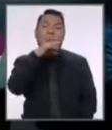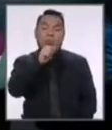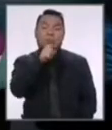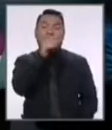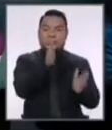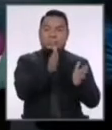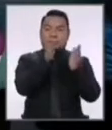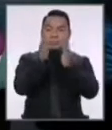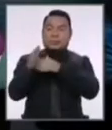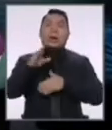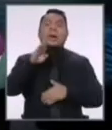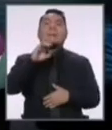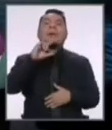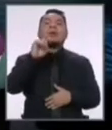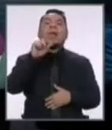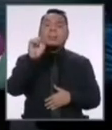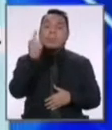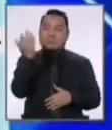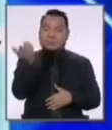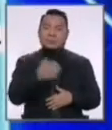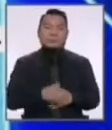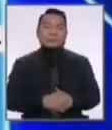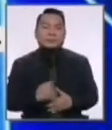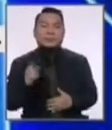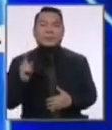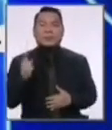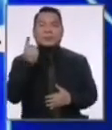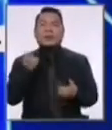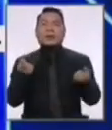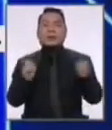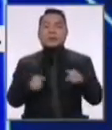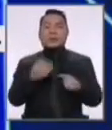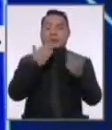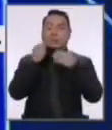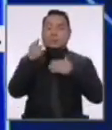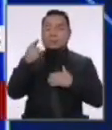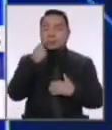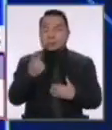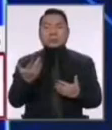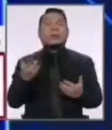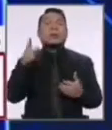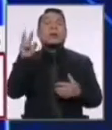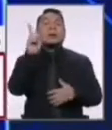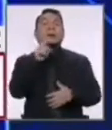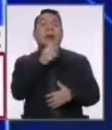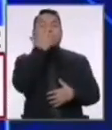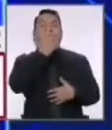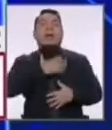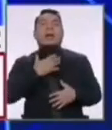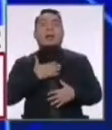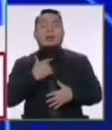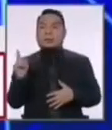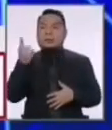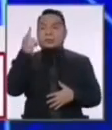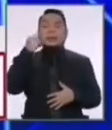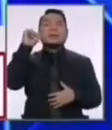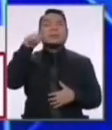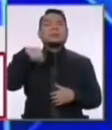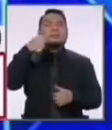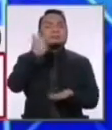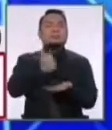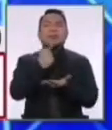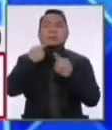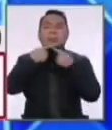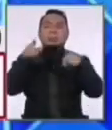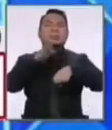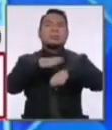orden, por favor. Señor Bengolea. Sí. Primero, cuando se evidenció la falta de oxígeno, nosotros fuimos los primeros en declararlo. Y se nos dijo de todo.